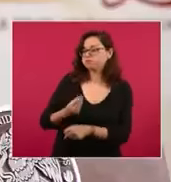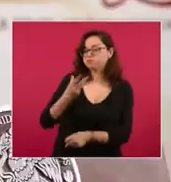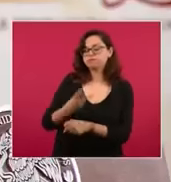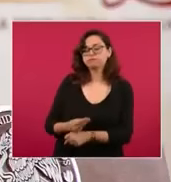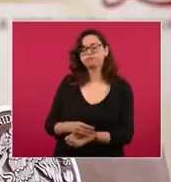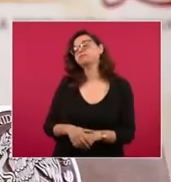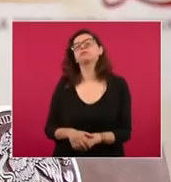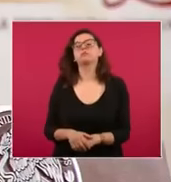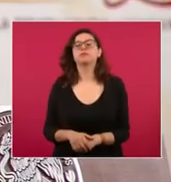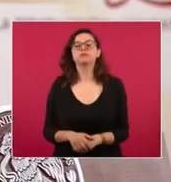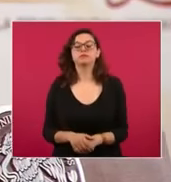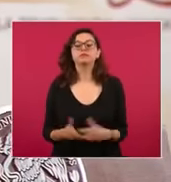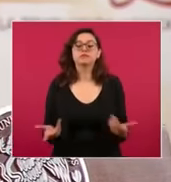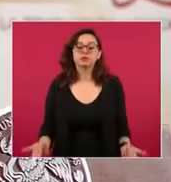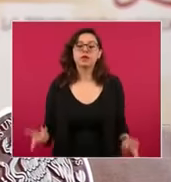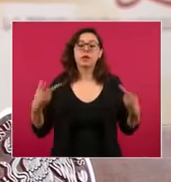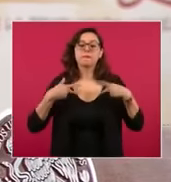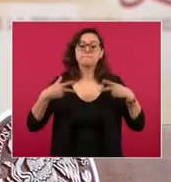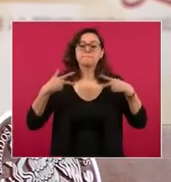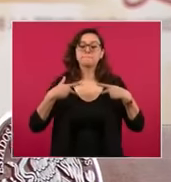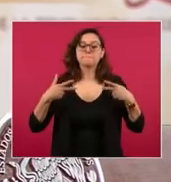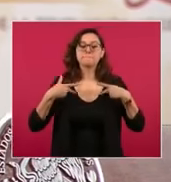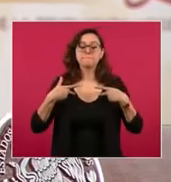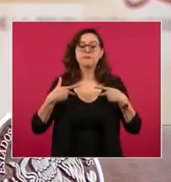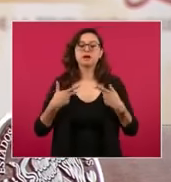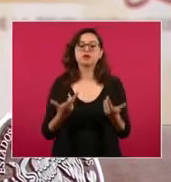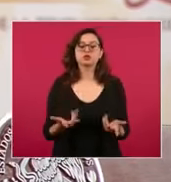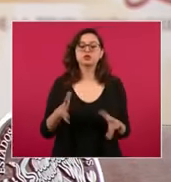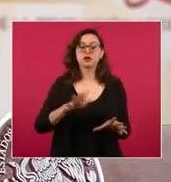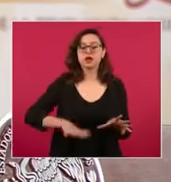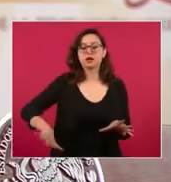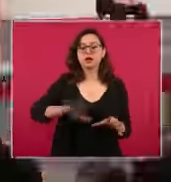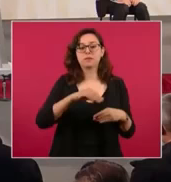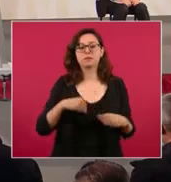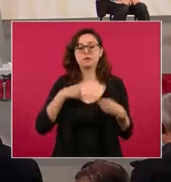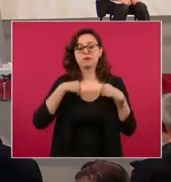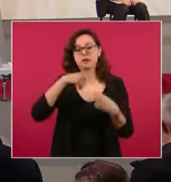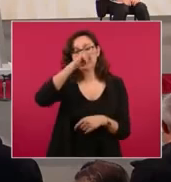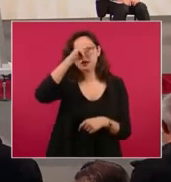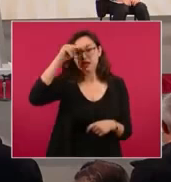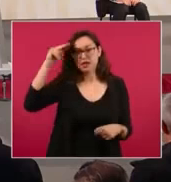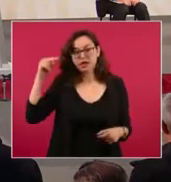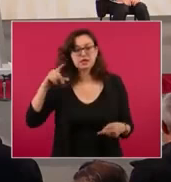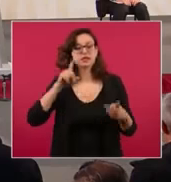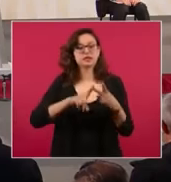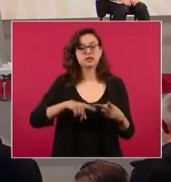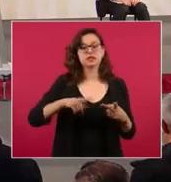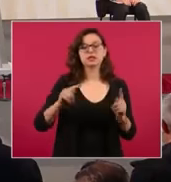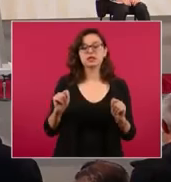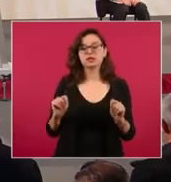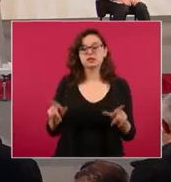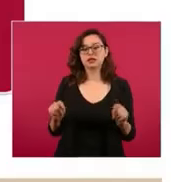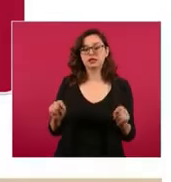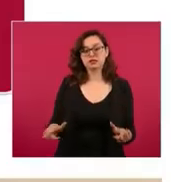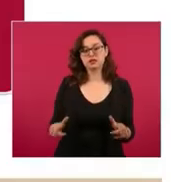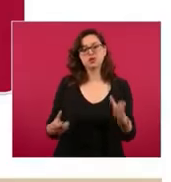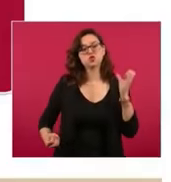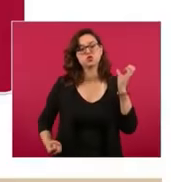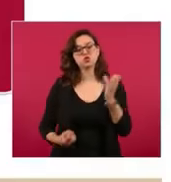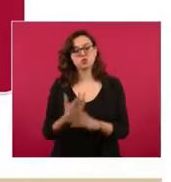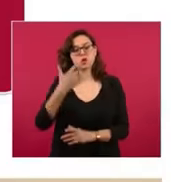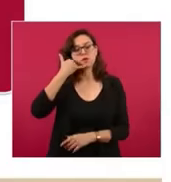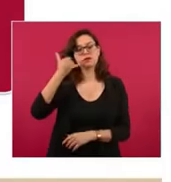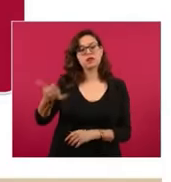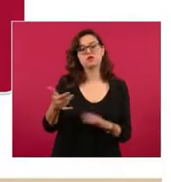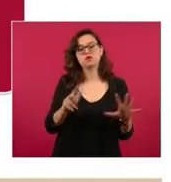concluir, insistirle, invitar a todo el pueblo de Nayarit y próximamente de Tlaxcala a usar este teléfono, el 895